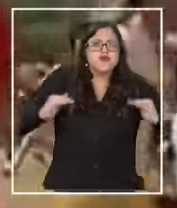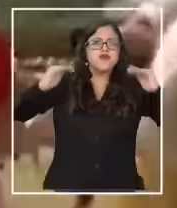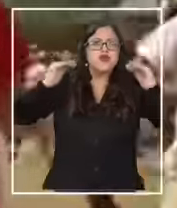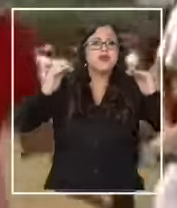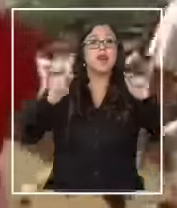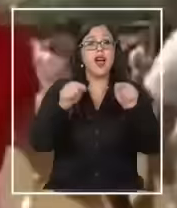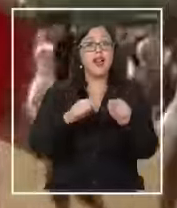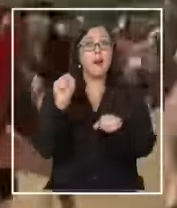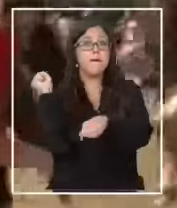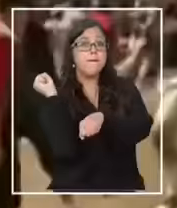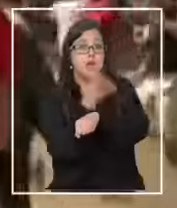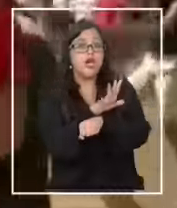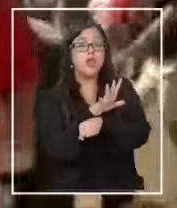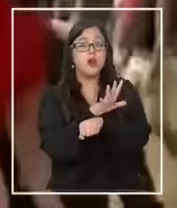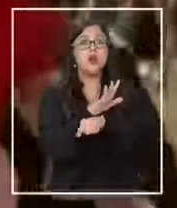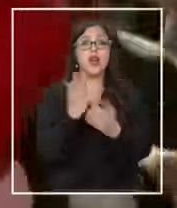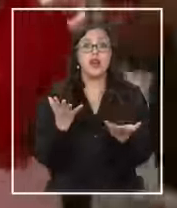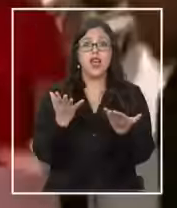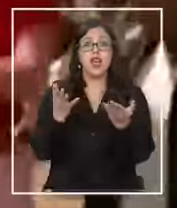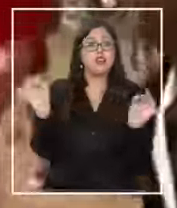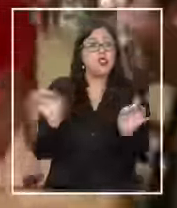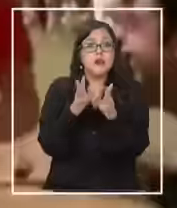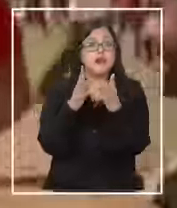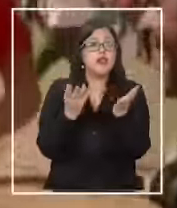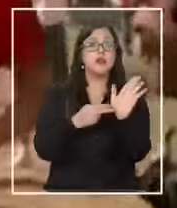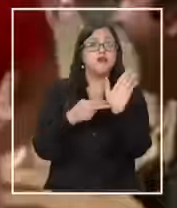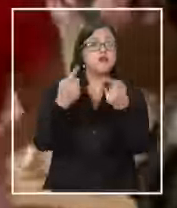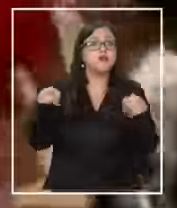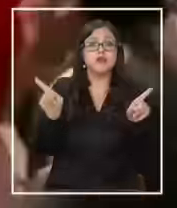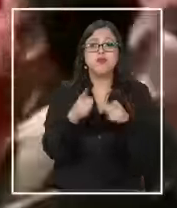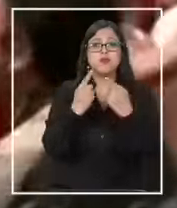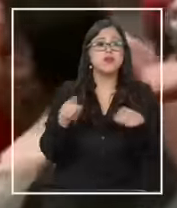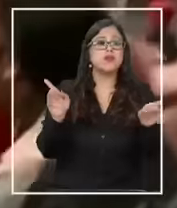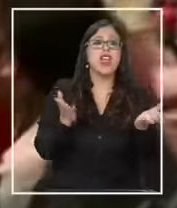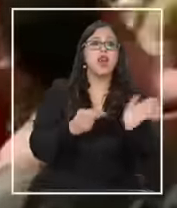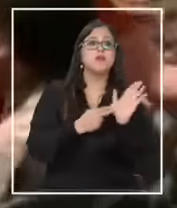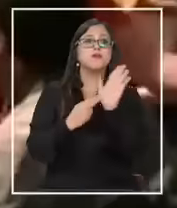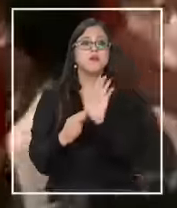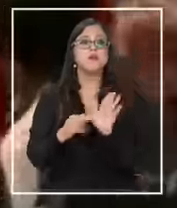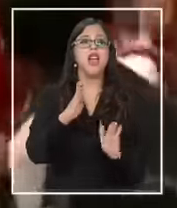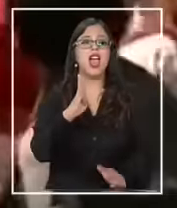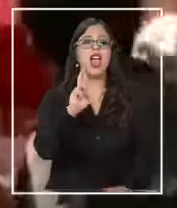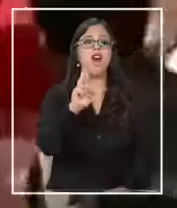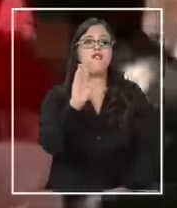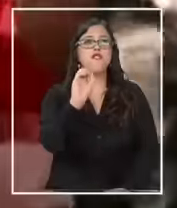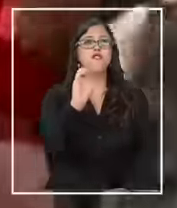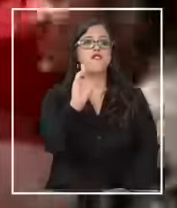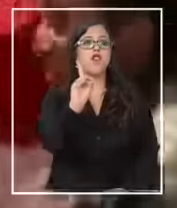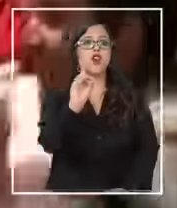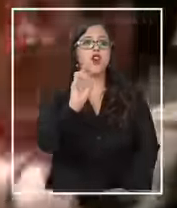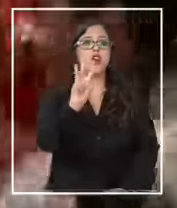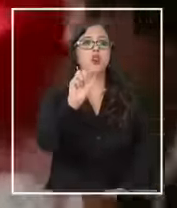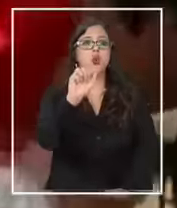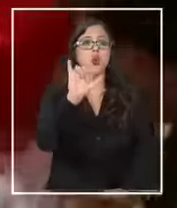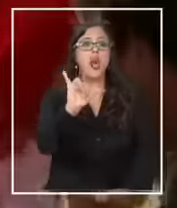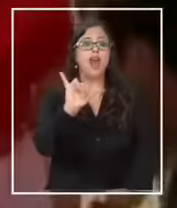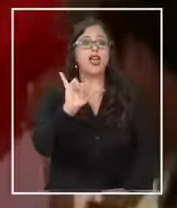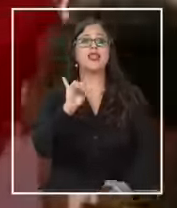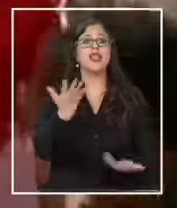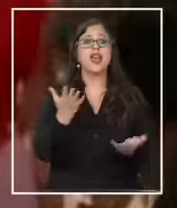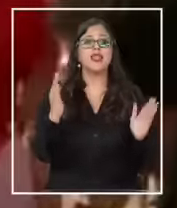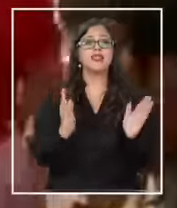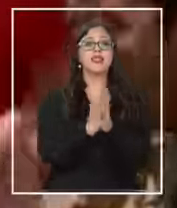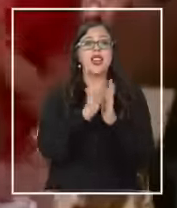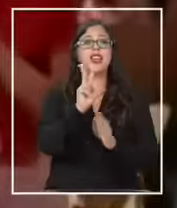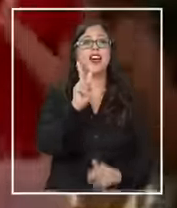una película que surgió de un musical estrenado en Broadway para el día de San Valentín de 1972 sin